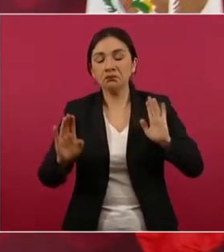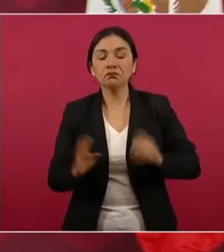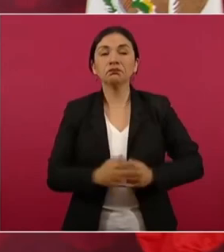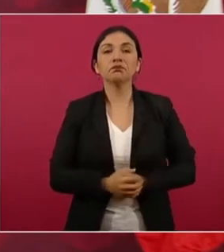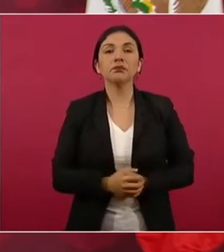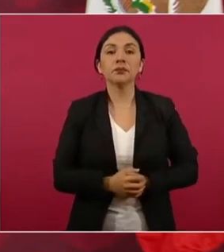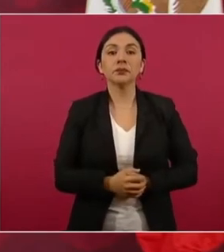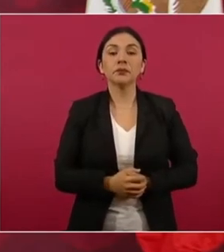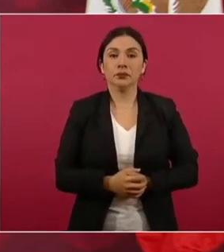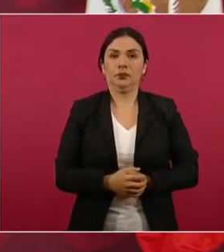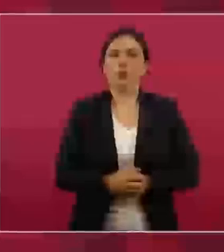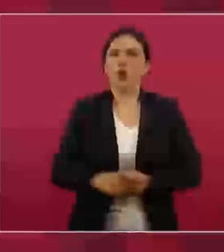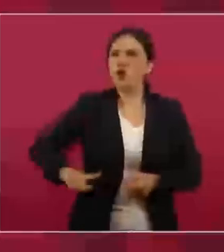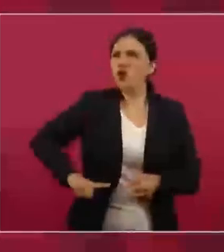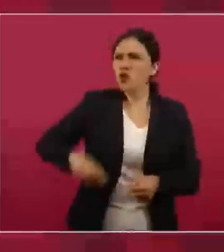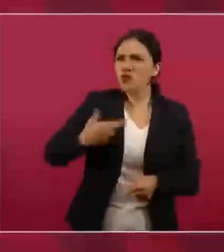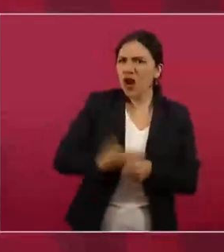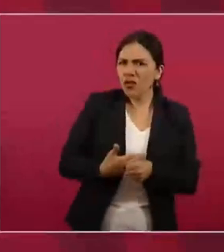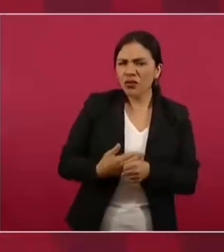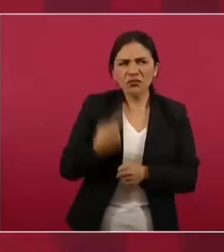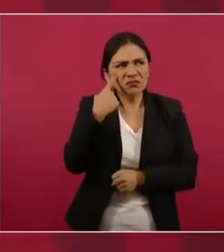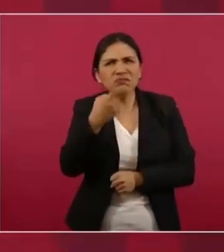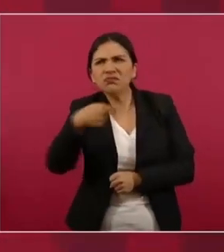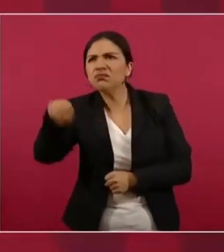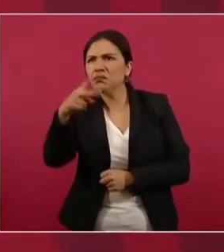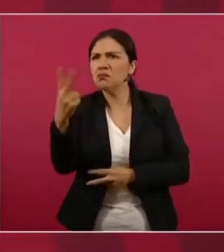Entonces, ¿qué dice el gobernador y el presidente?